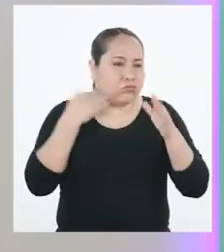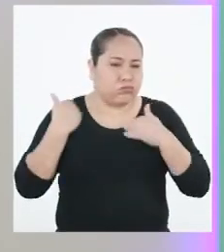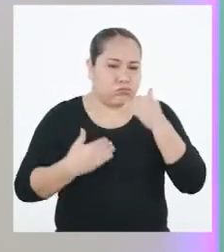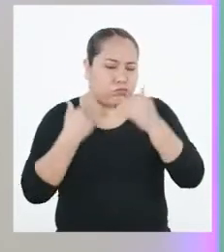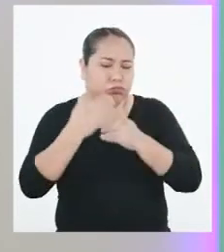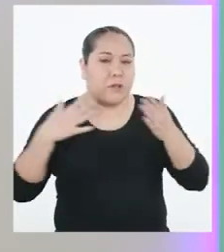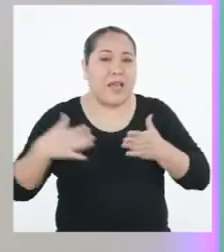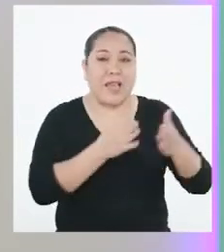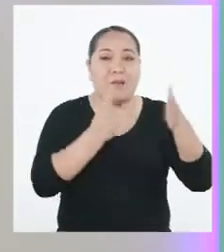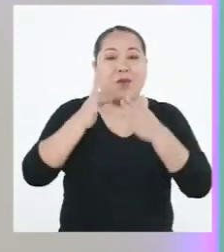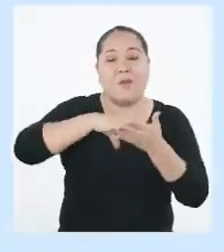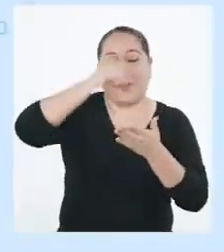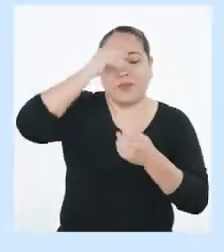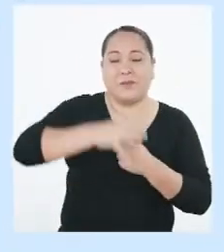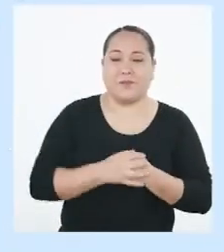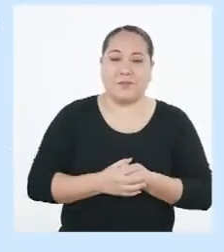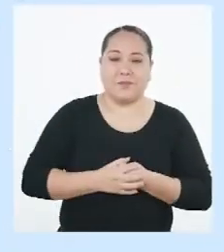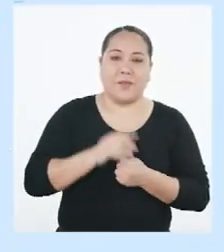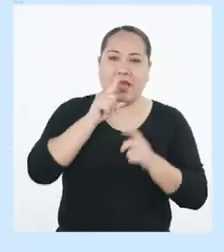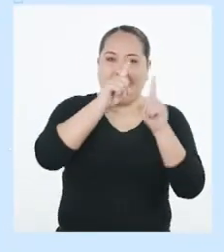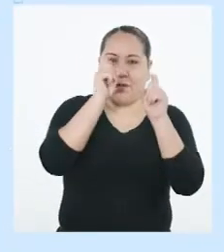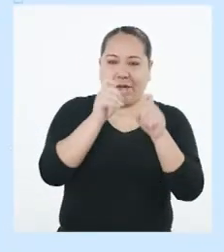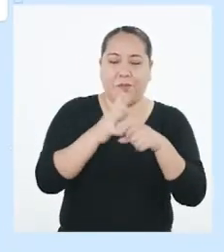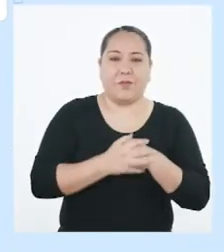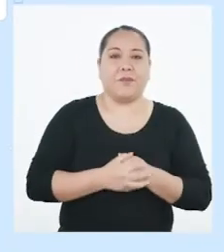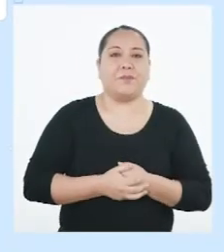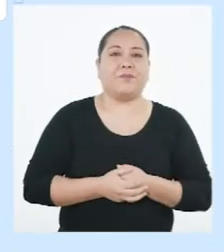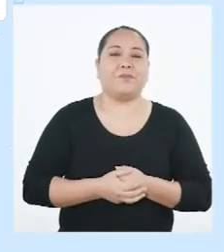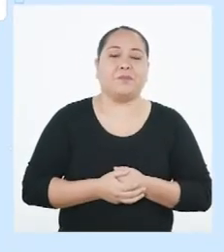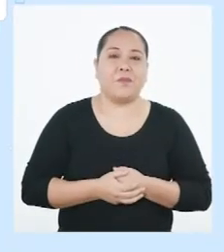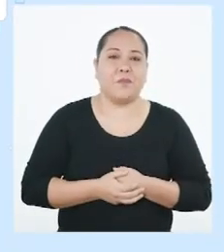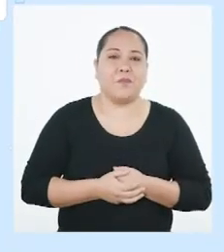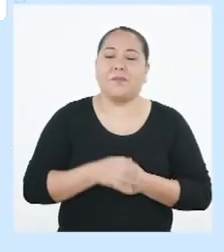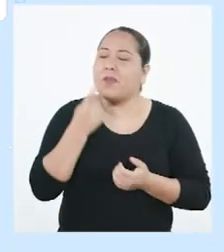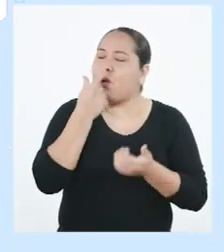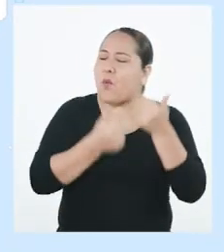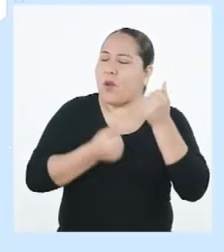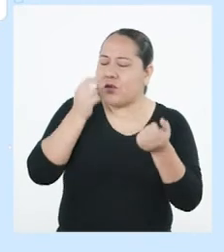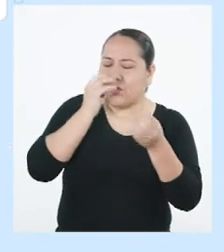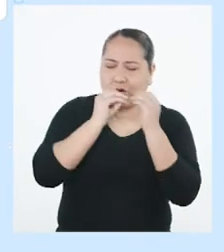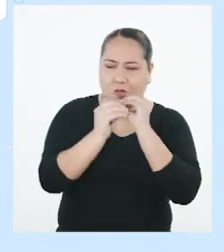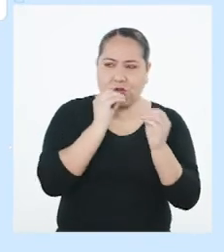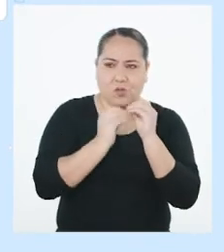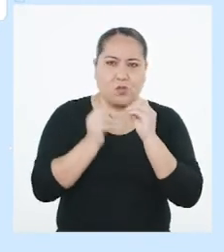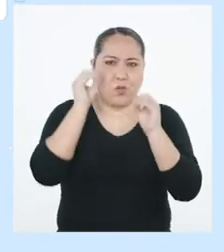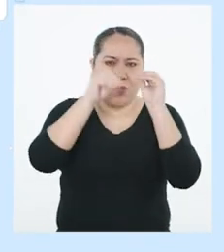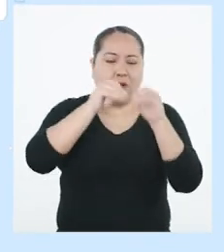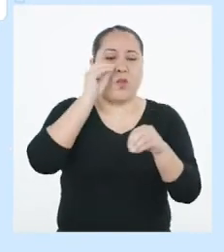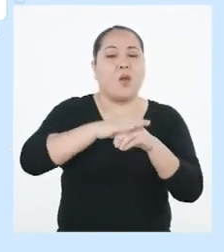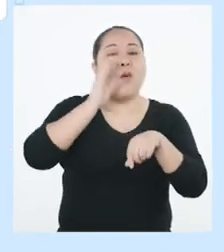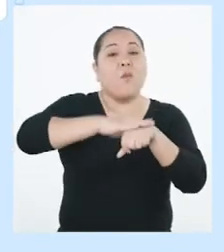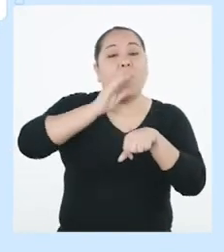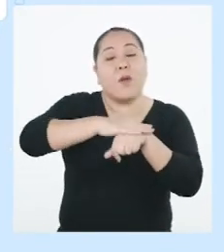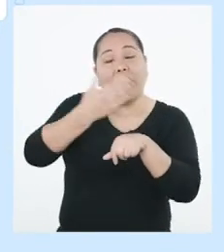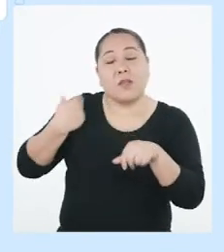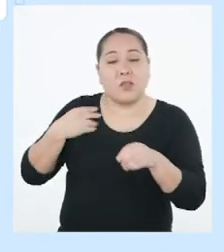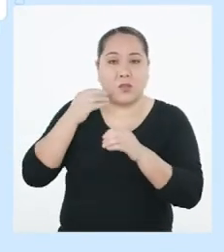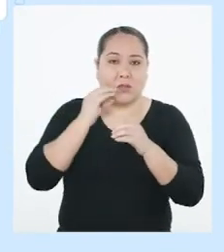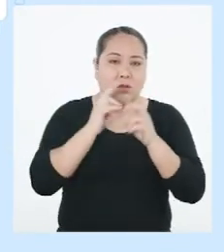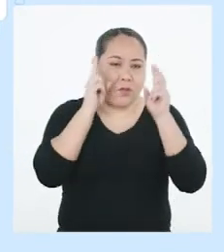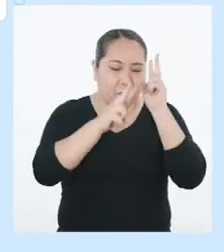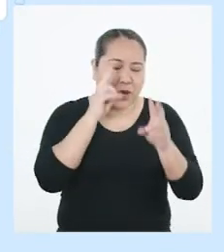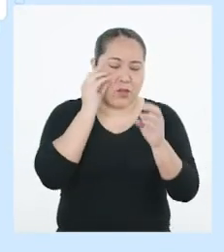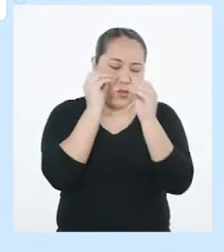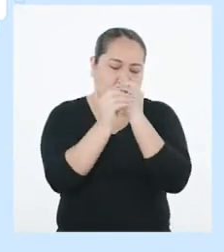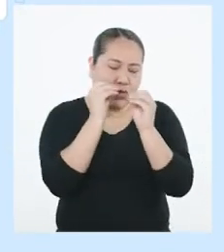avanzado en el camino de aprendizaje? Y la pregunta es la siguiente. ¿Qué soluciones podemos proponer para prevenir y enfrentar las